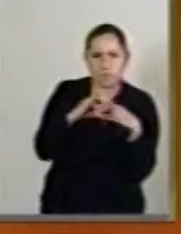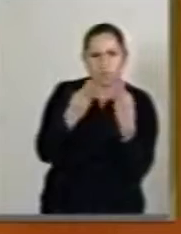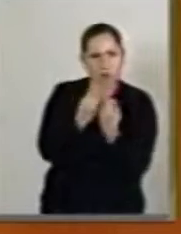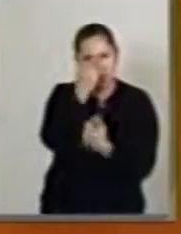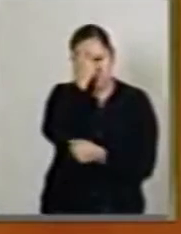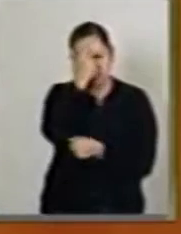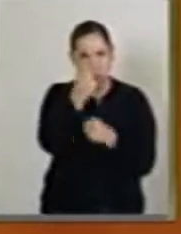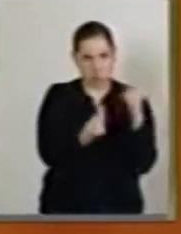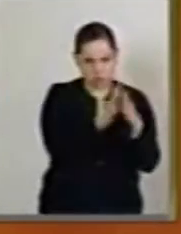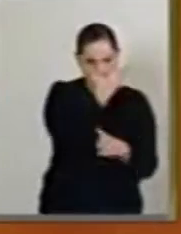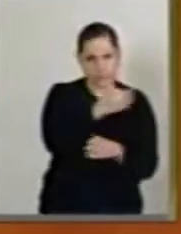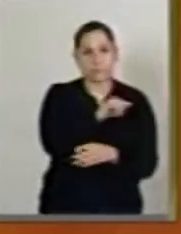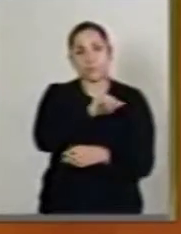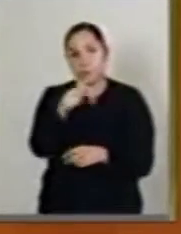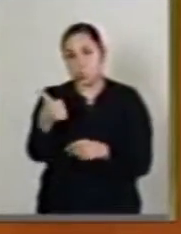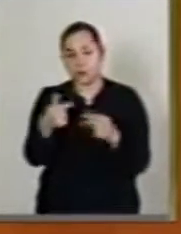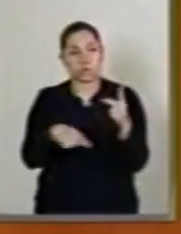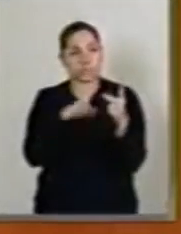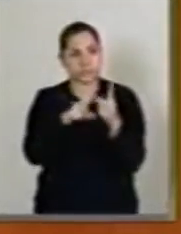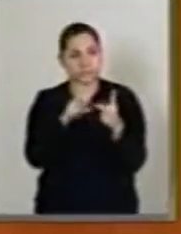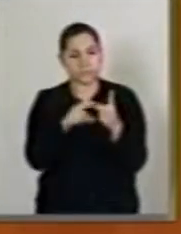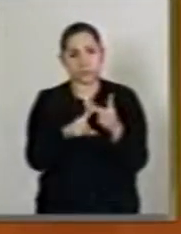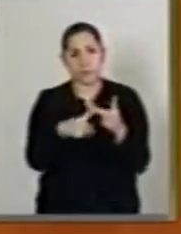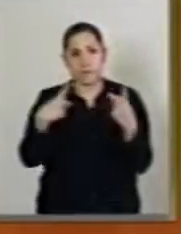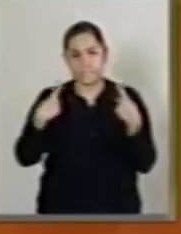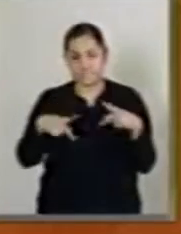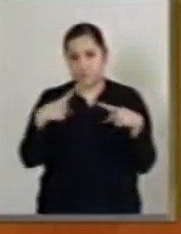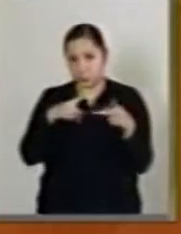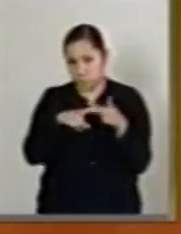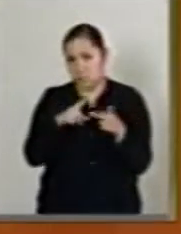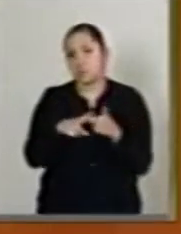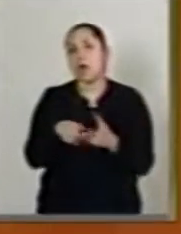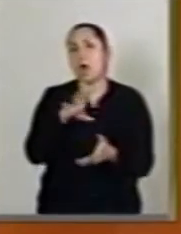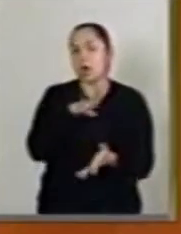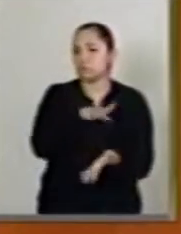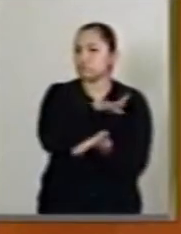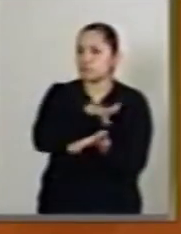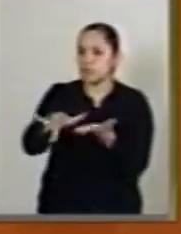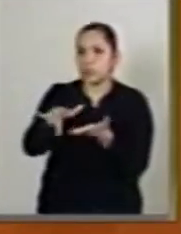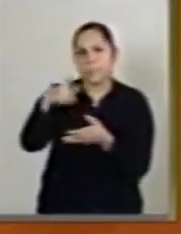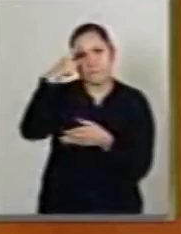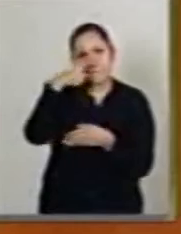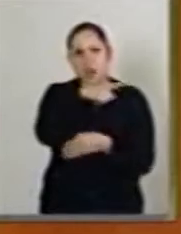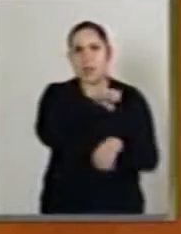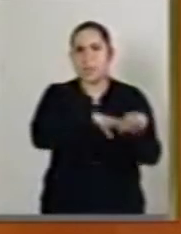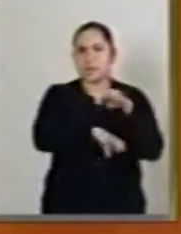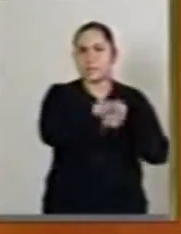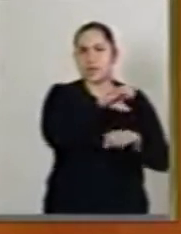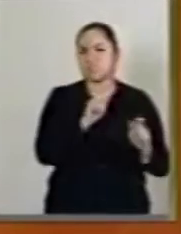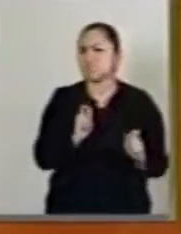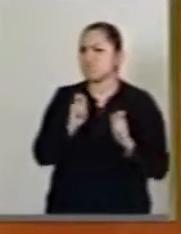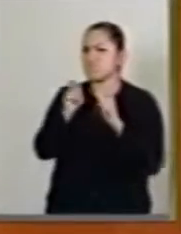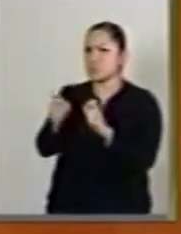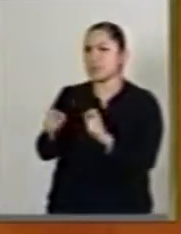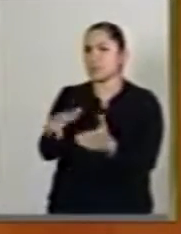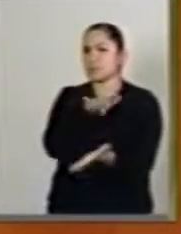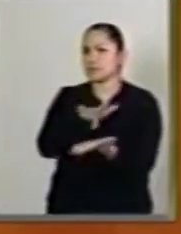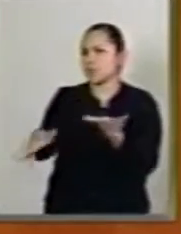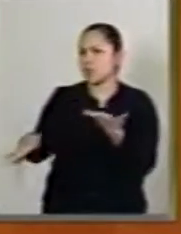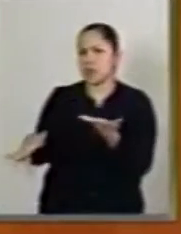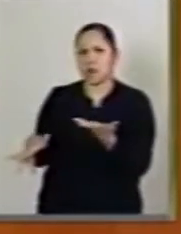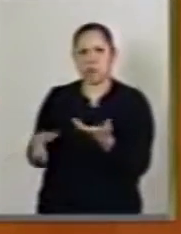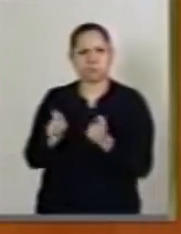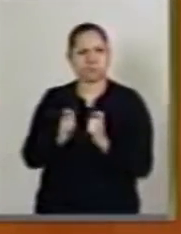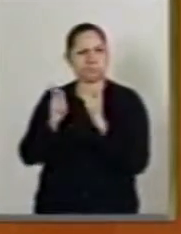beneficiado con una privatización. Y partía de ahí para